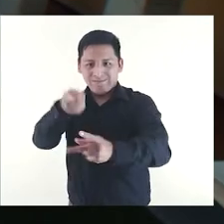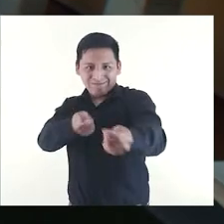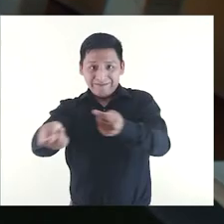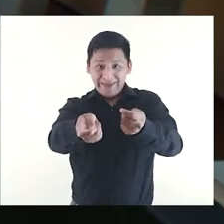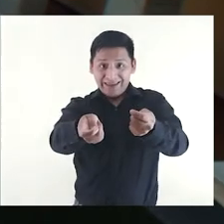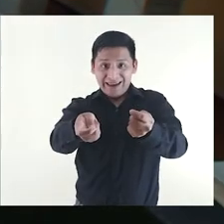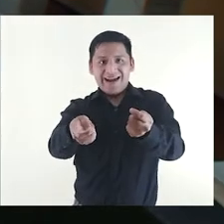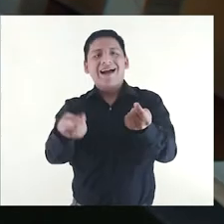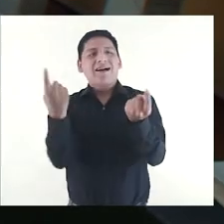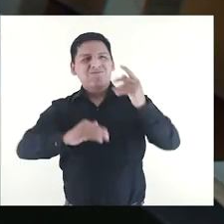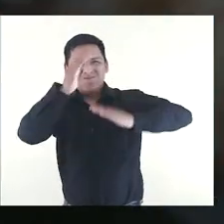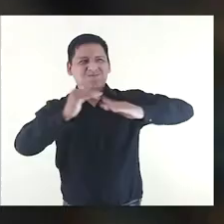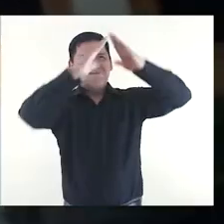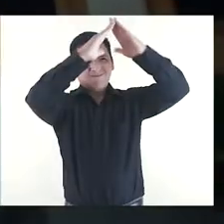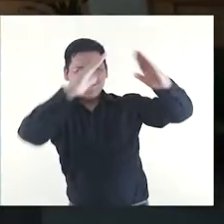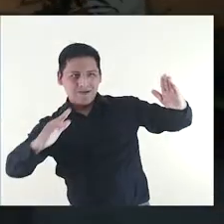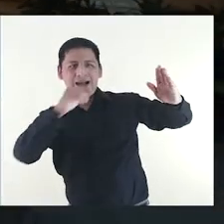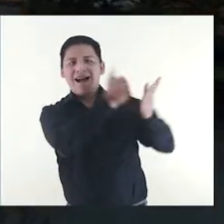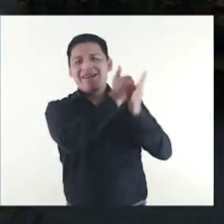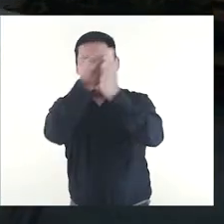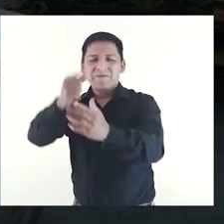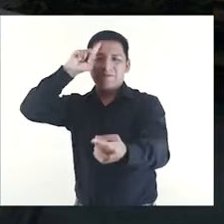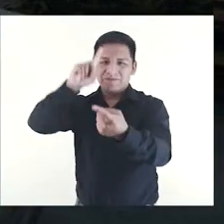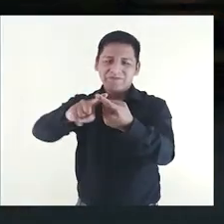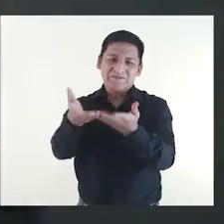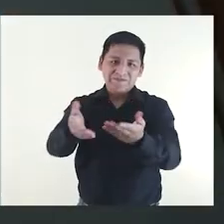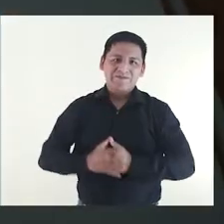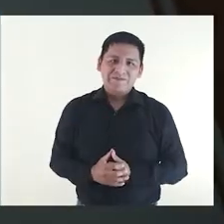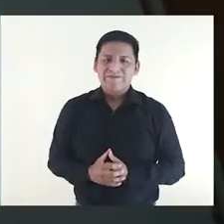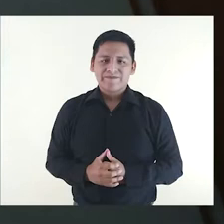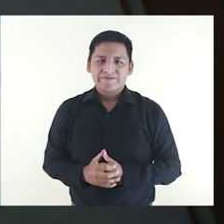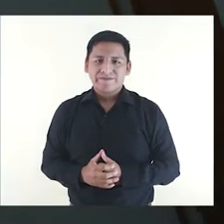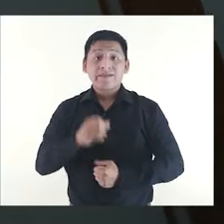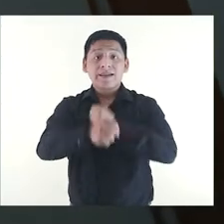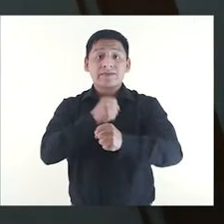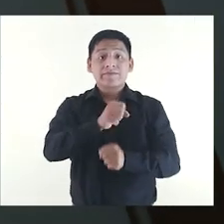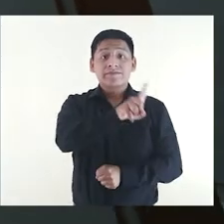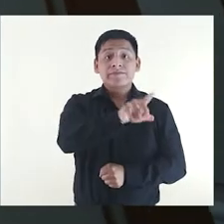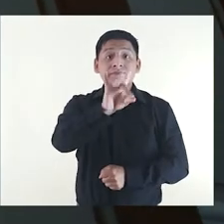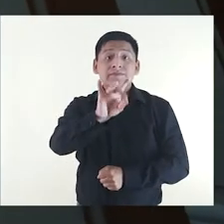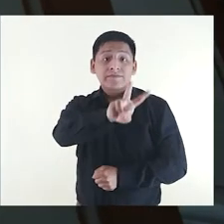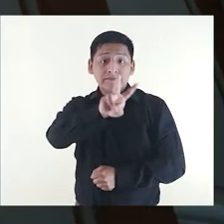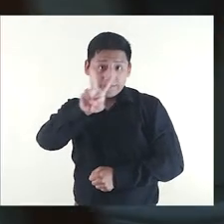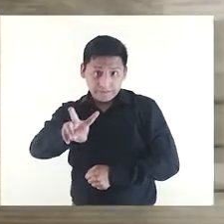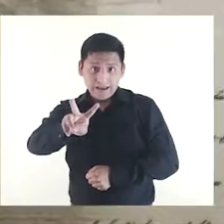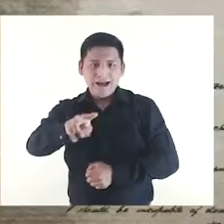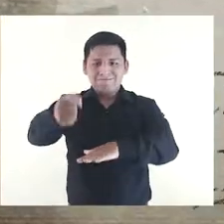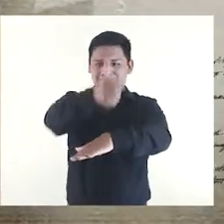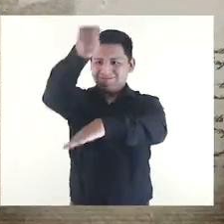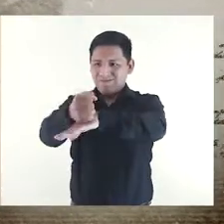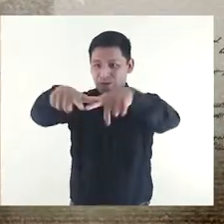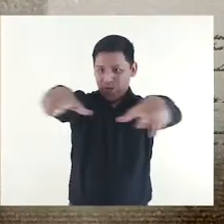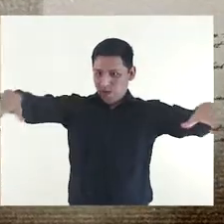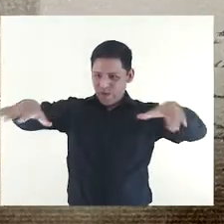cimiento de la Nueva República, la instalación de una biblioteca cumplía precisamente ese propósito. En 1822,